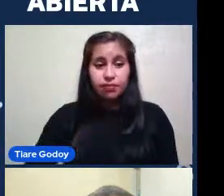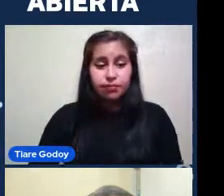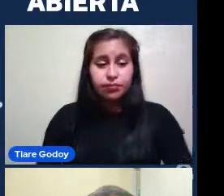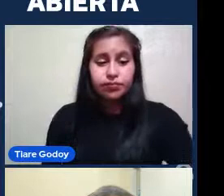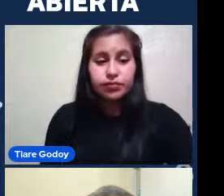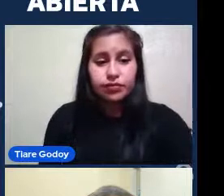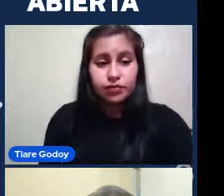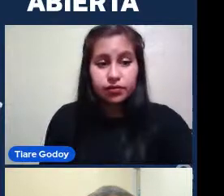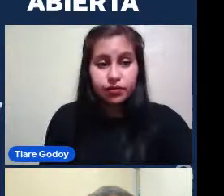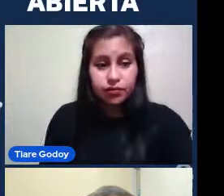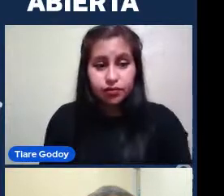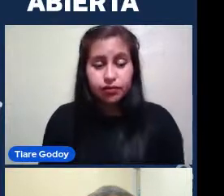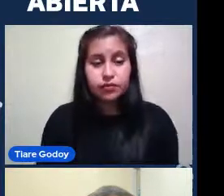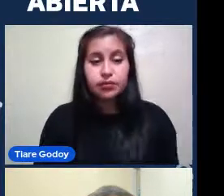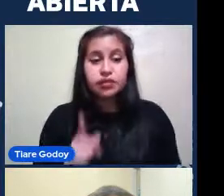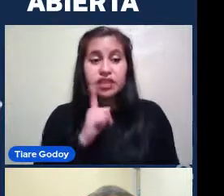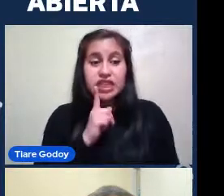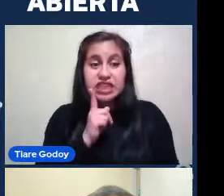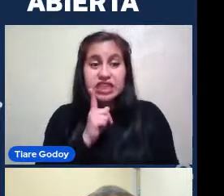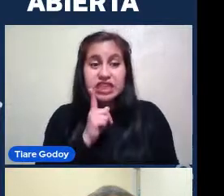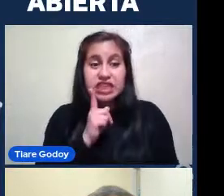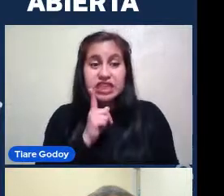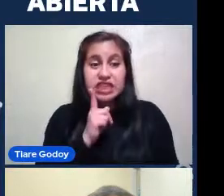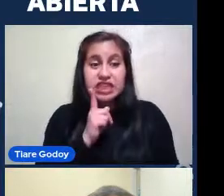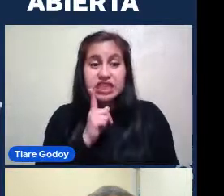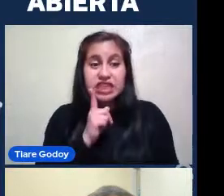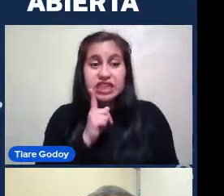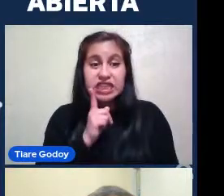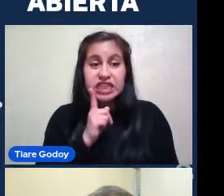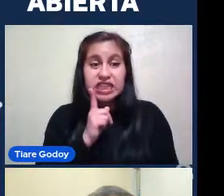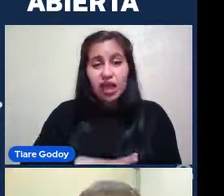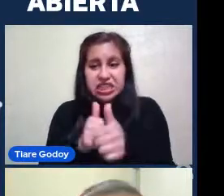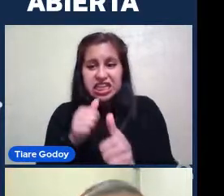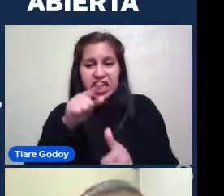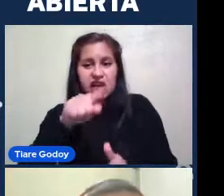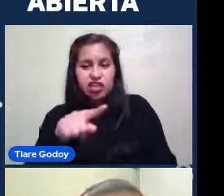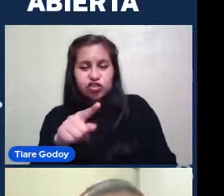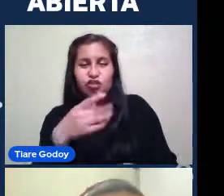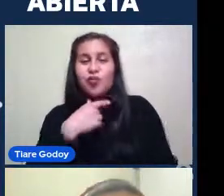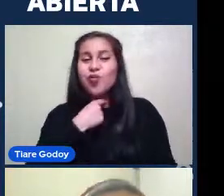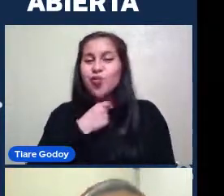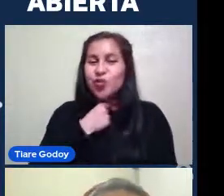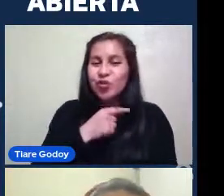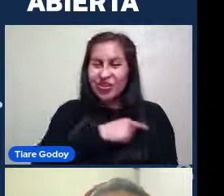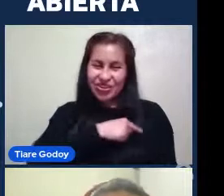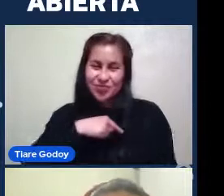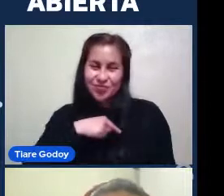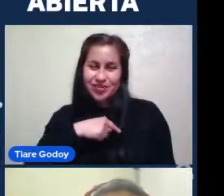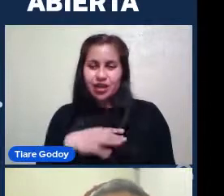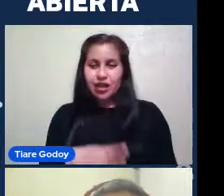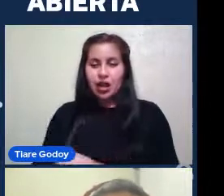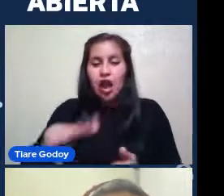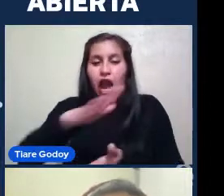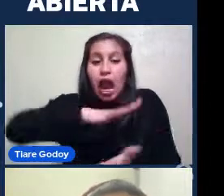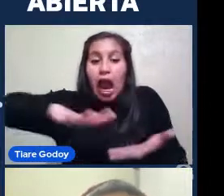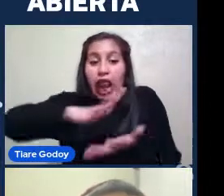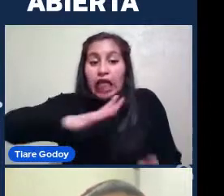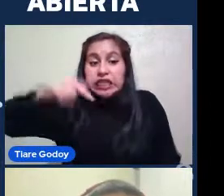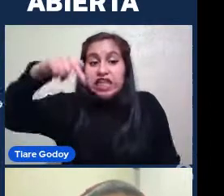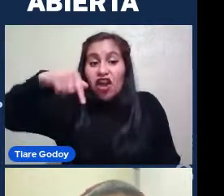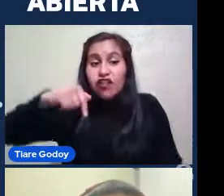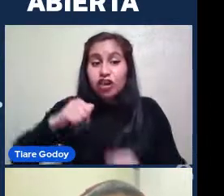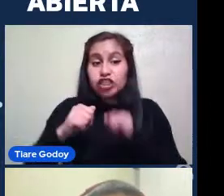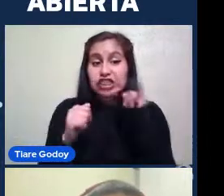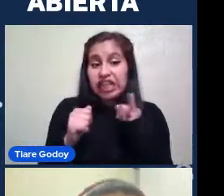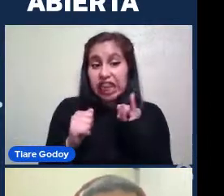Tienen A sus extremos Es un nombre Que me gusta mucho La galaxia Que está abajo